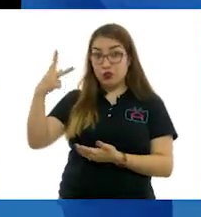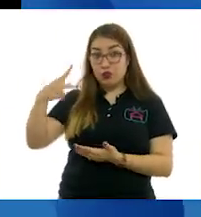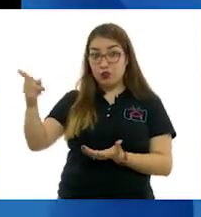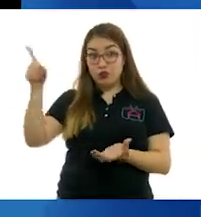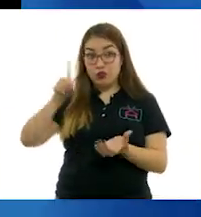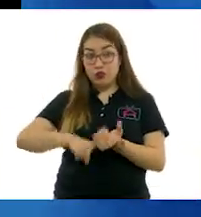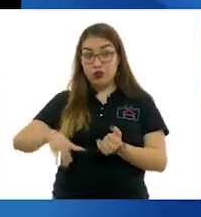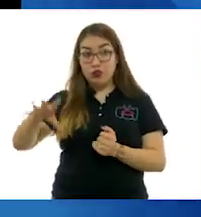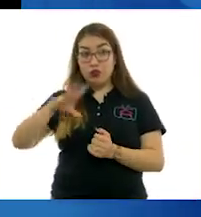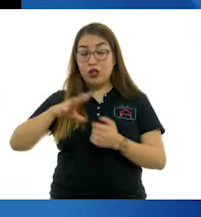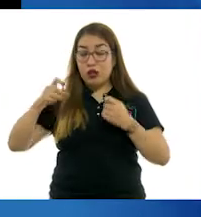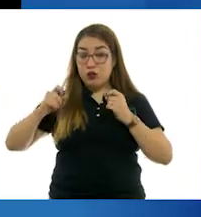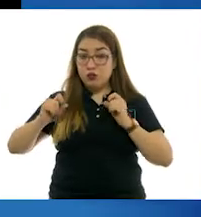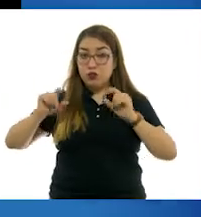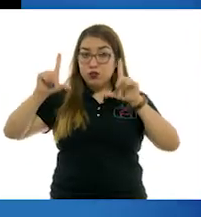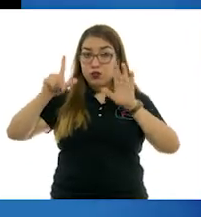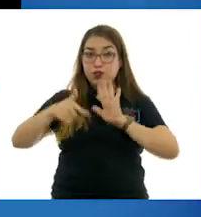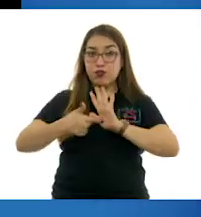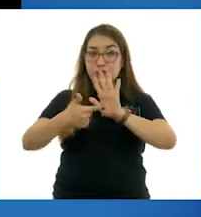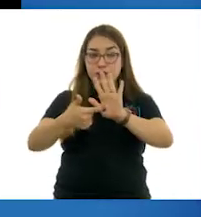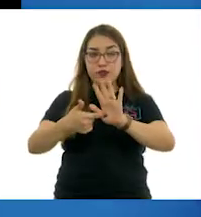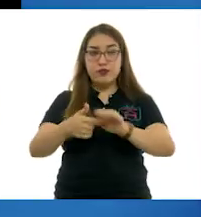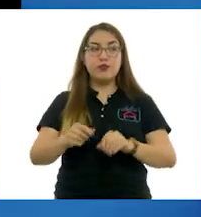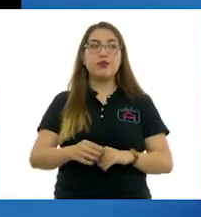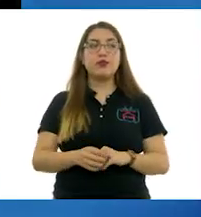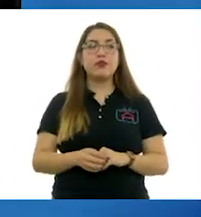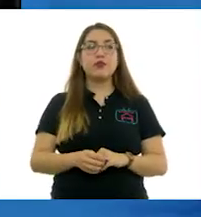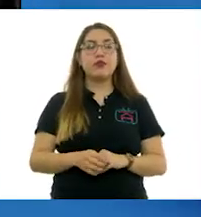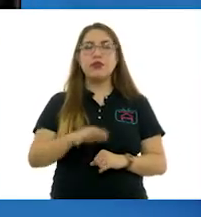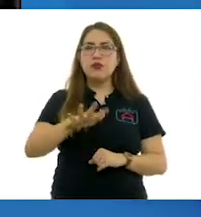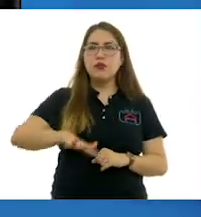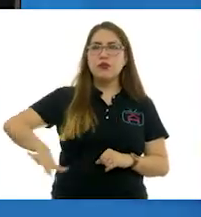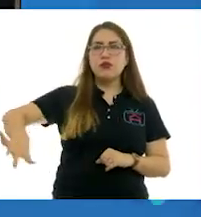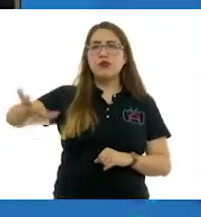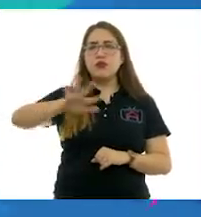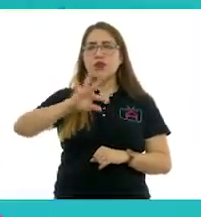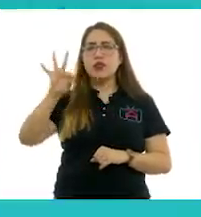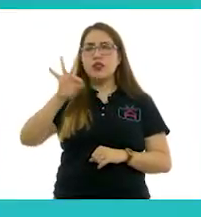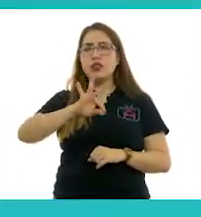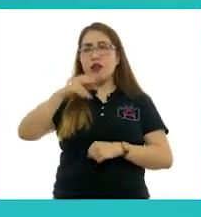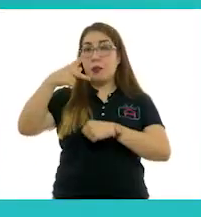representados se precisan más bien dentro de un ambiente amenazador.